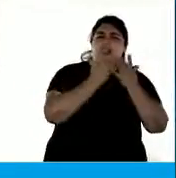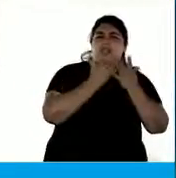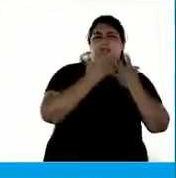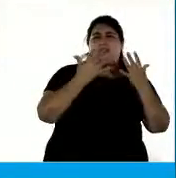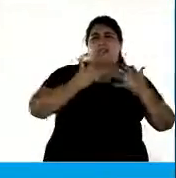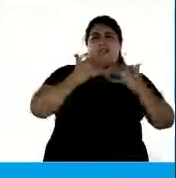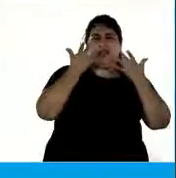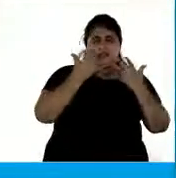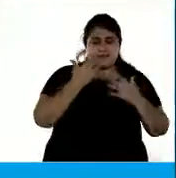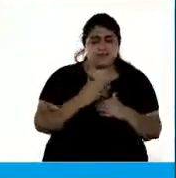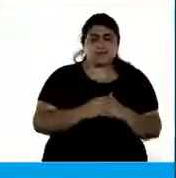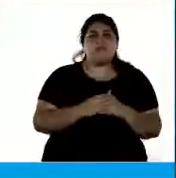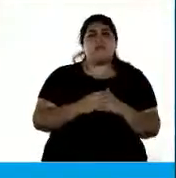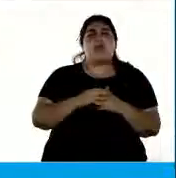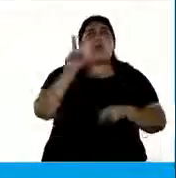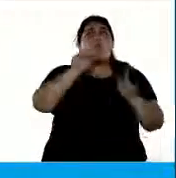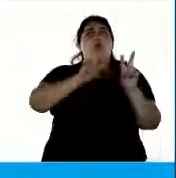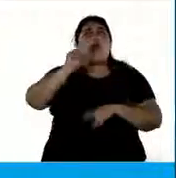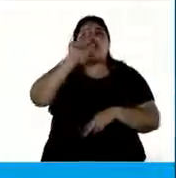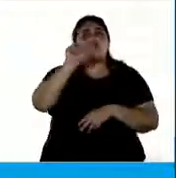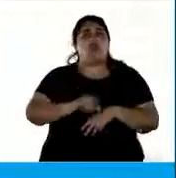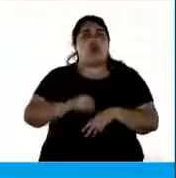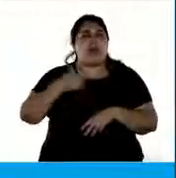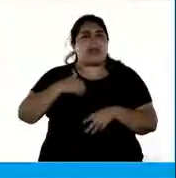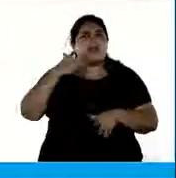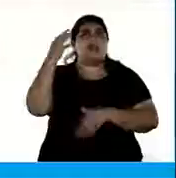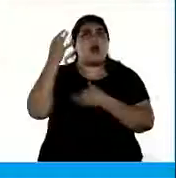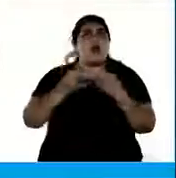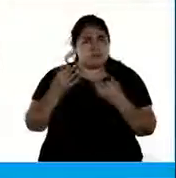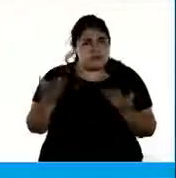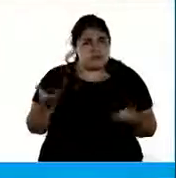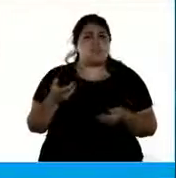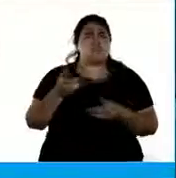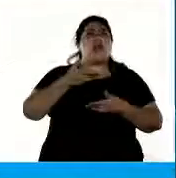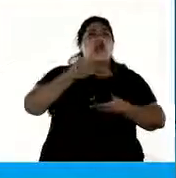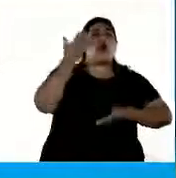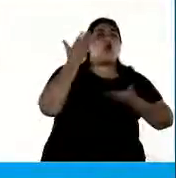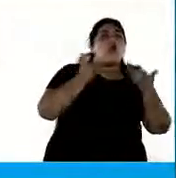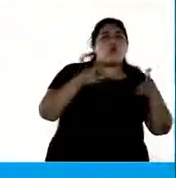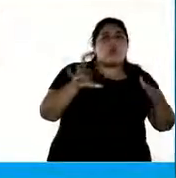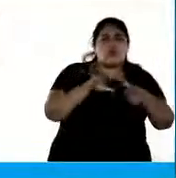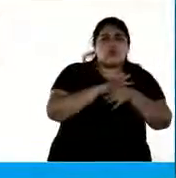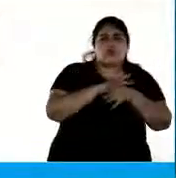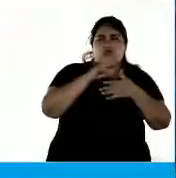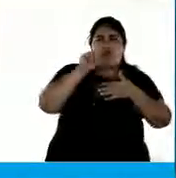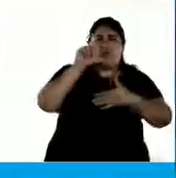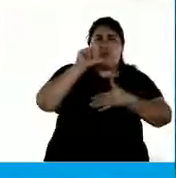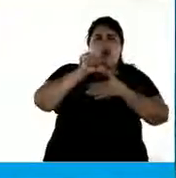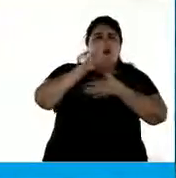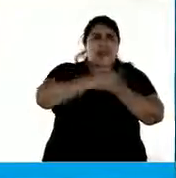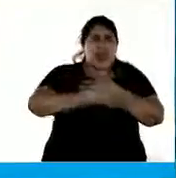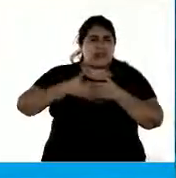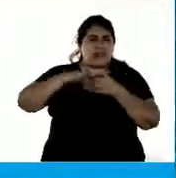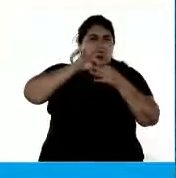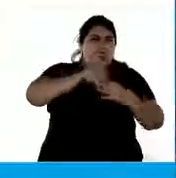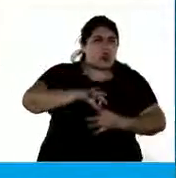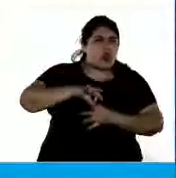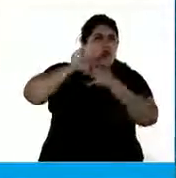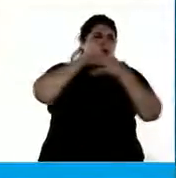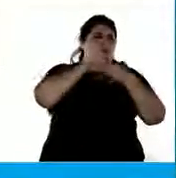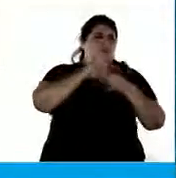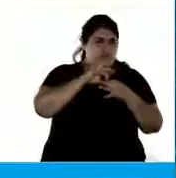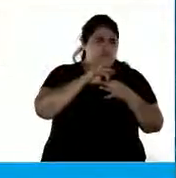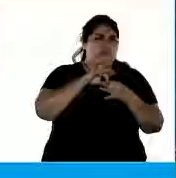una Argentina justa, una Argentina latinoamericanista con un protagonismo